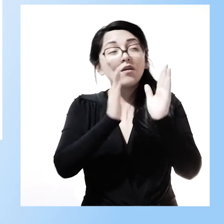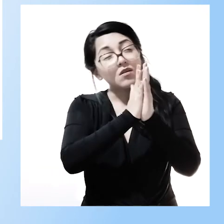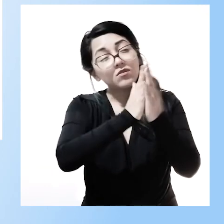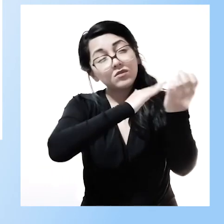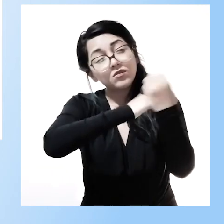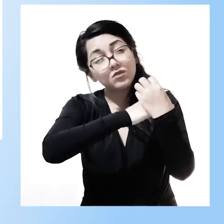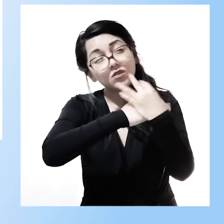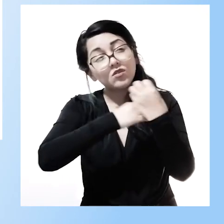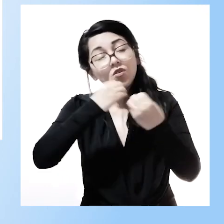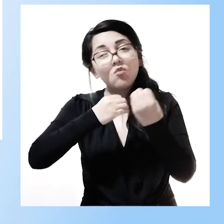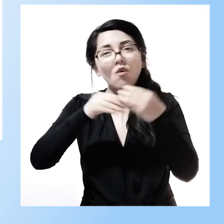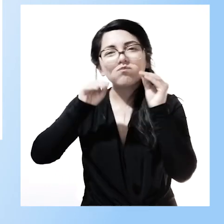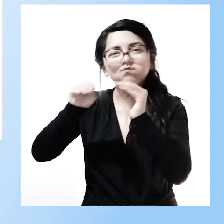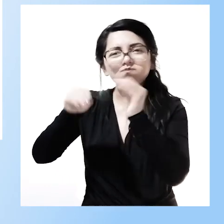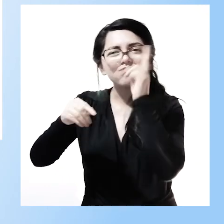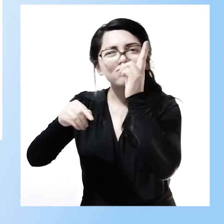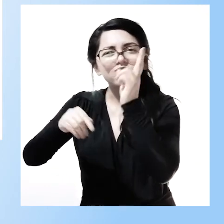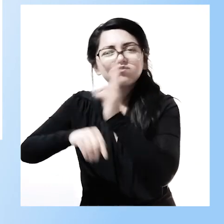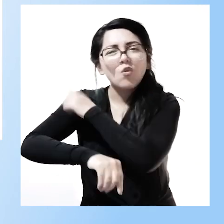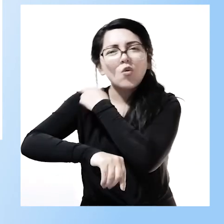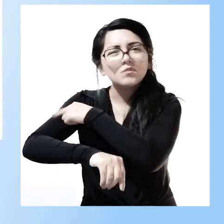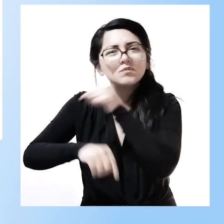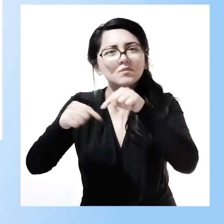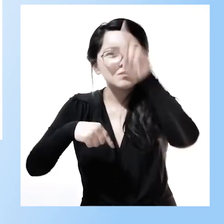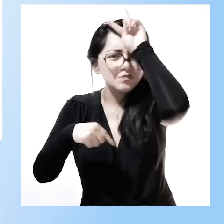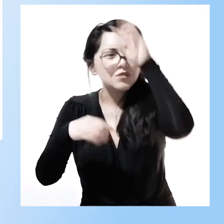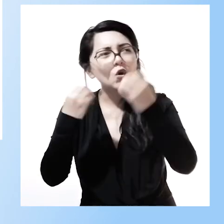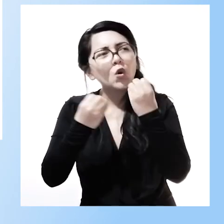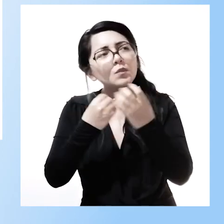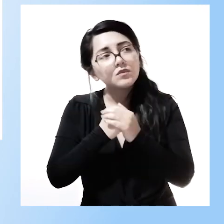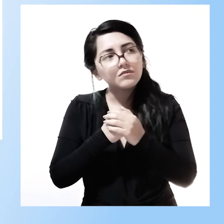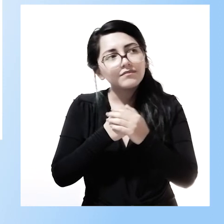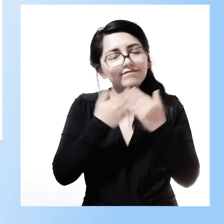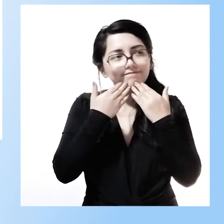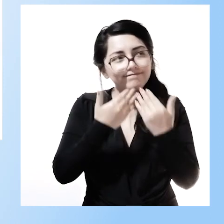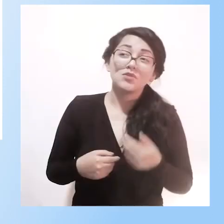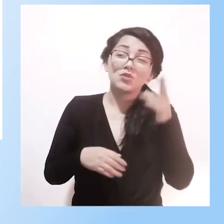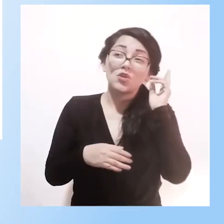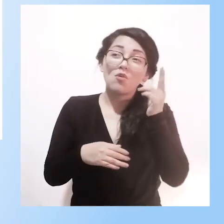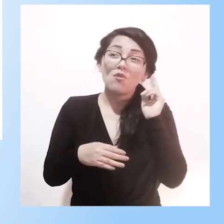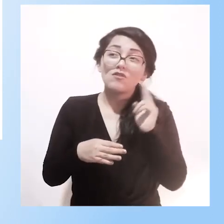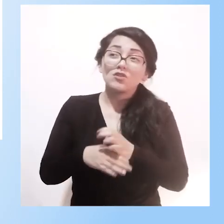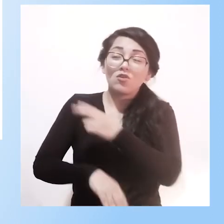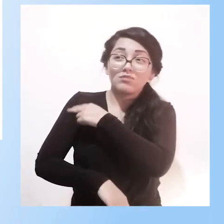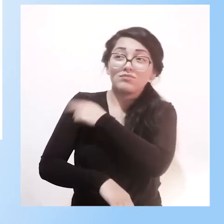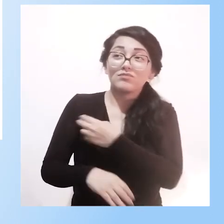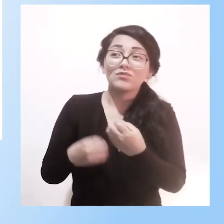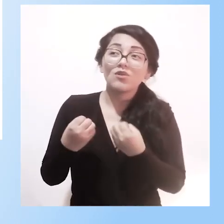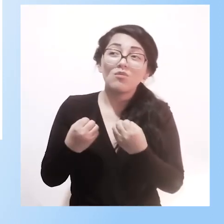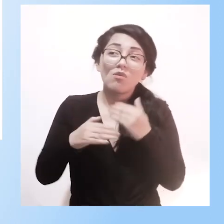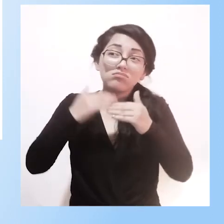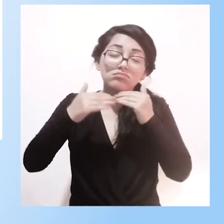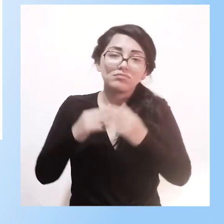brindas a la formación de maestros hospitalarios en Perú. Muchas gracias Luis. Como yo les contaba